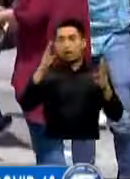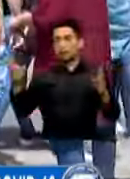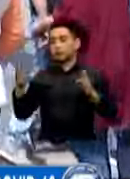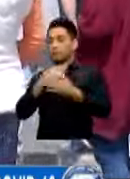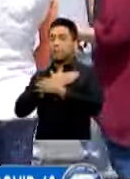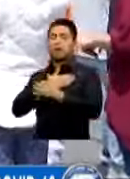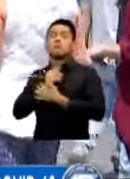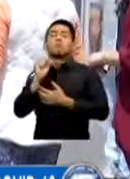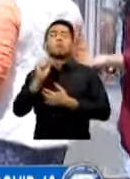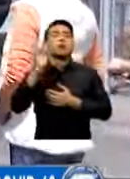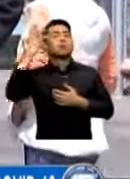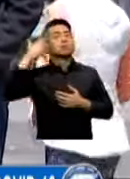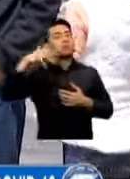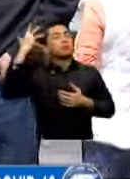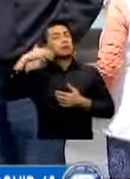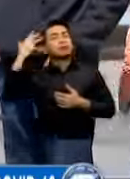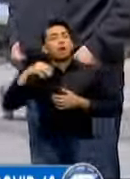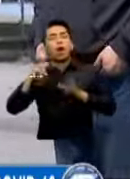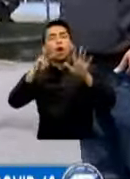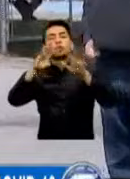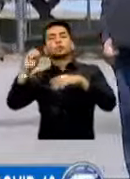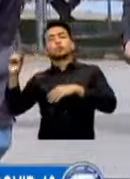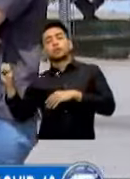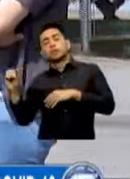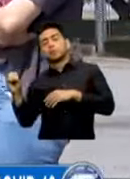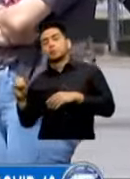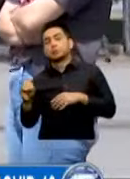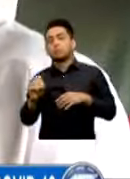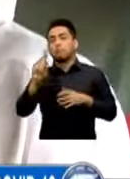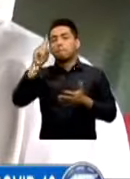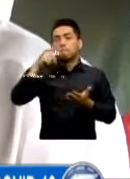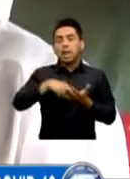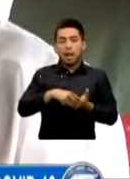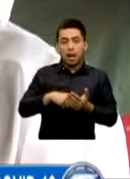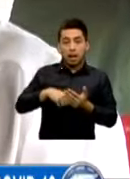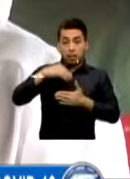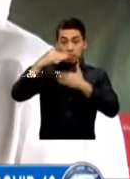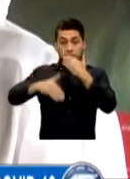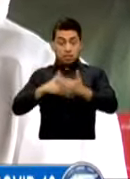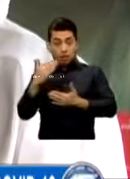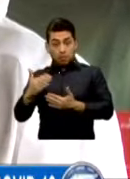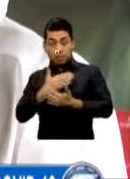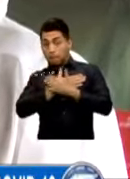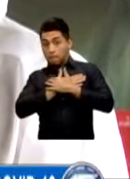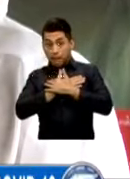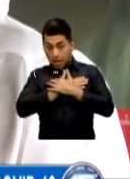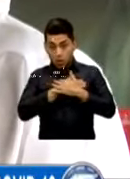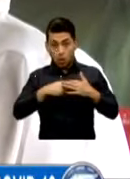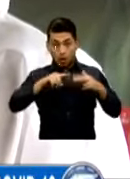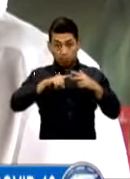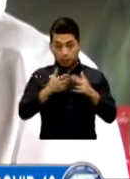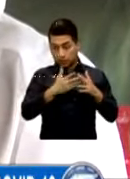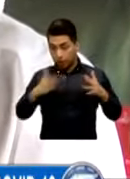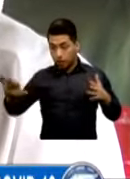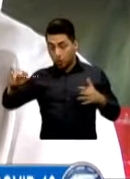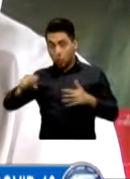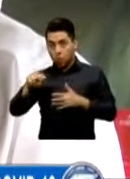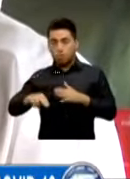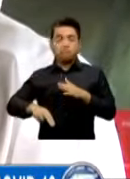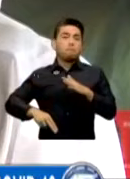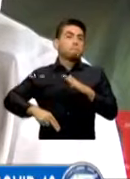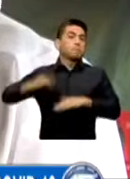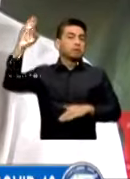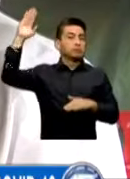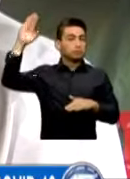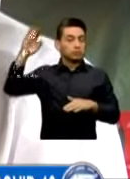800 a 1.000 Después de mayo, los primeros días de junio Ya se incrementaron a 3